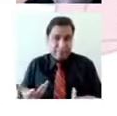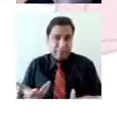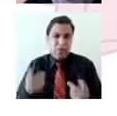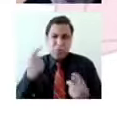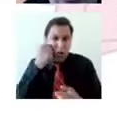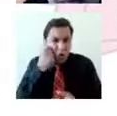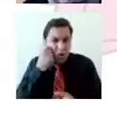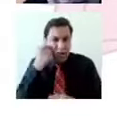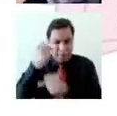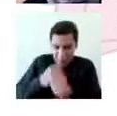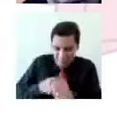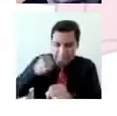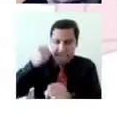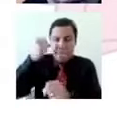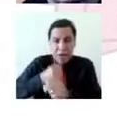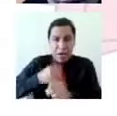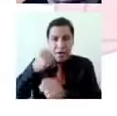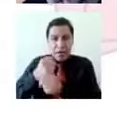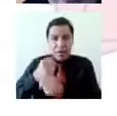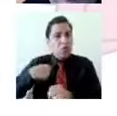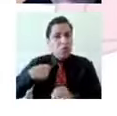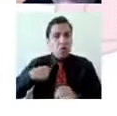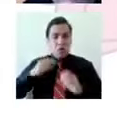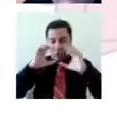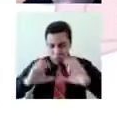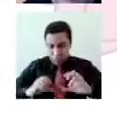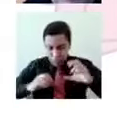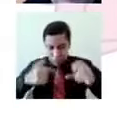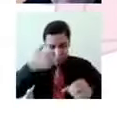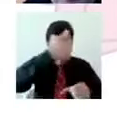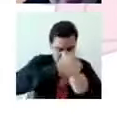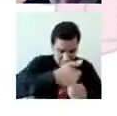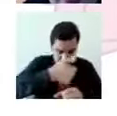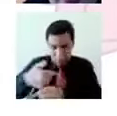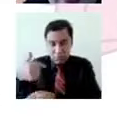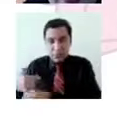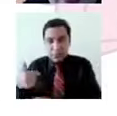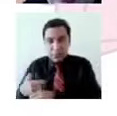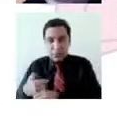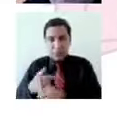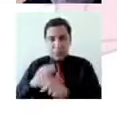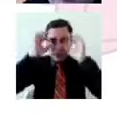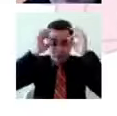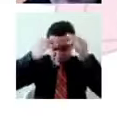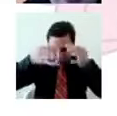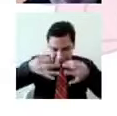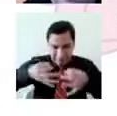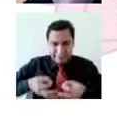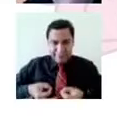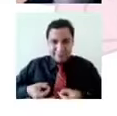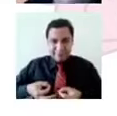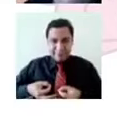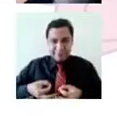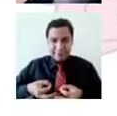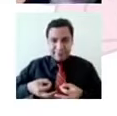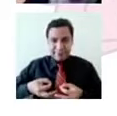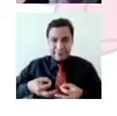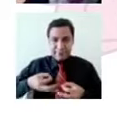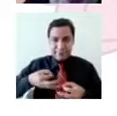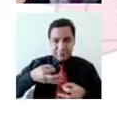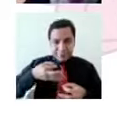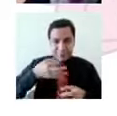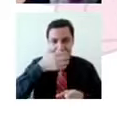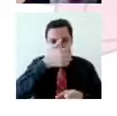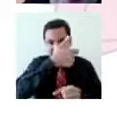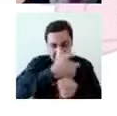partir de mi autocuidado. Y estos tres elementos importantes son fundamentales para los seres humanos.